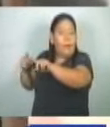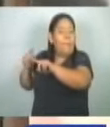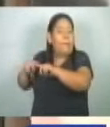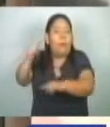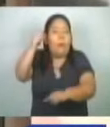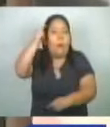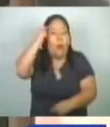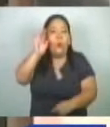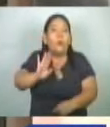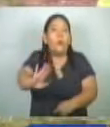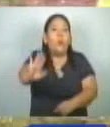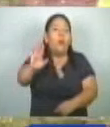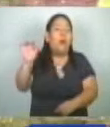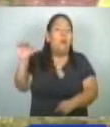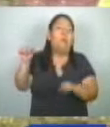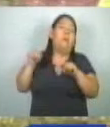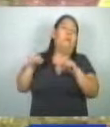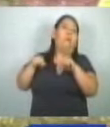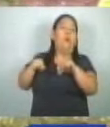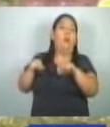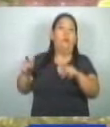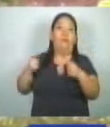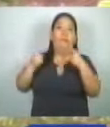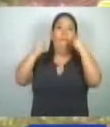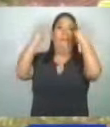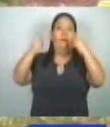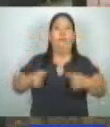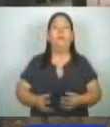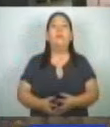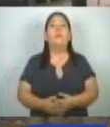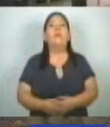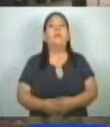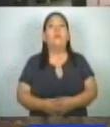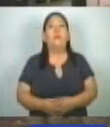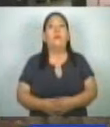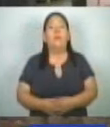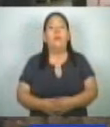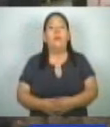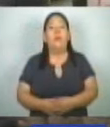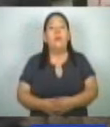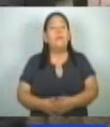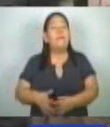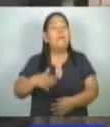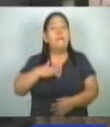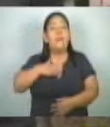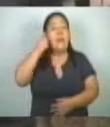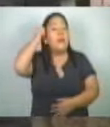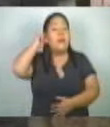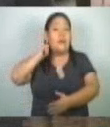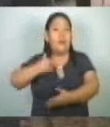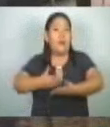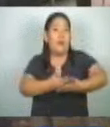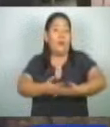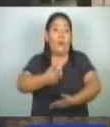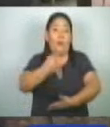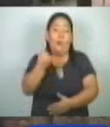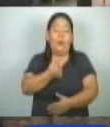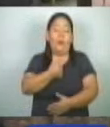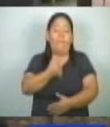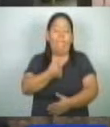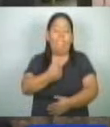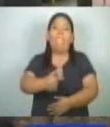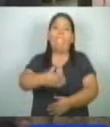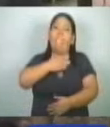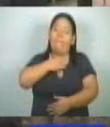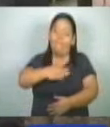imaginó que la muerte lo sorprendería. Porque él era mi único hijo. Es bien difícil